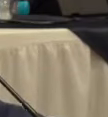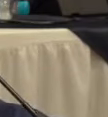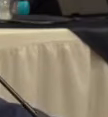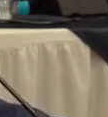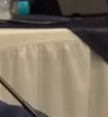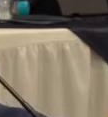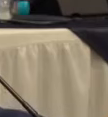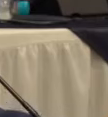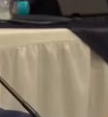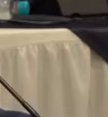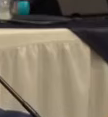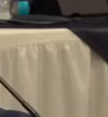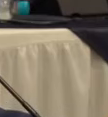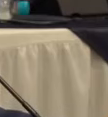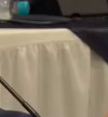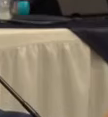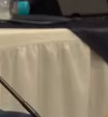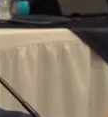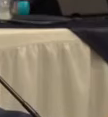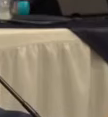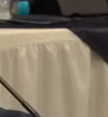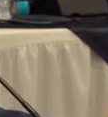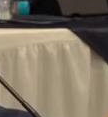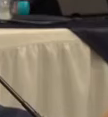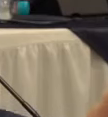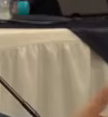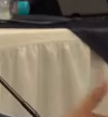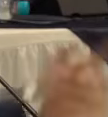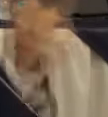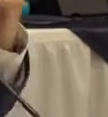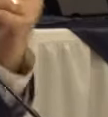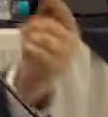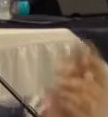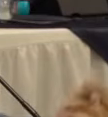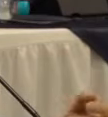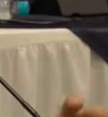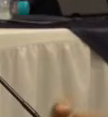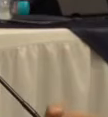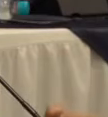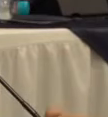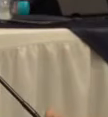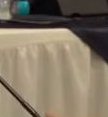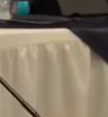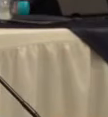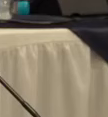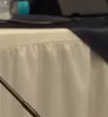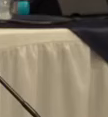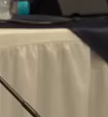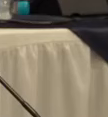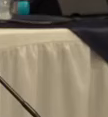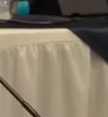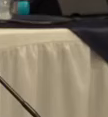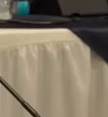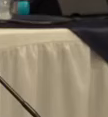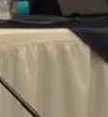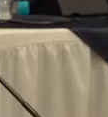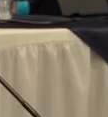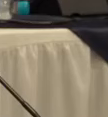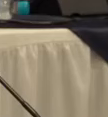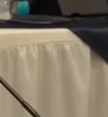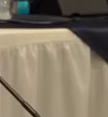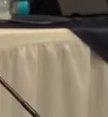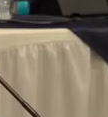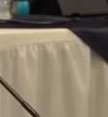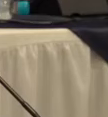No había medios de transporte, alguno. Ni particulares. O no podía circularse ni en el